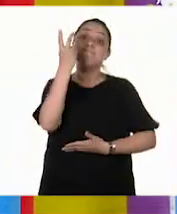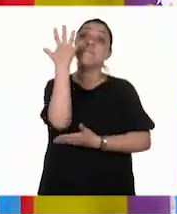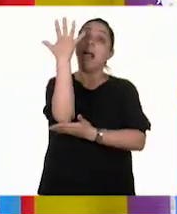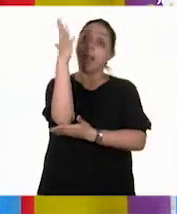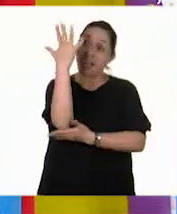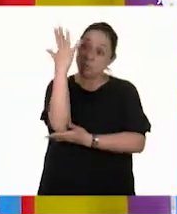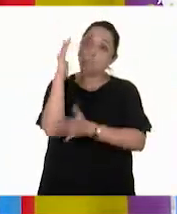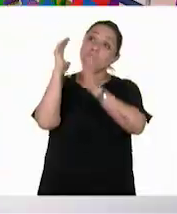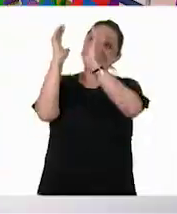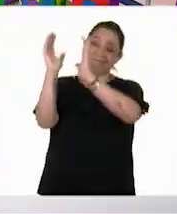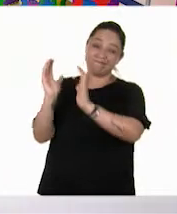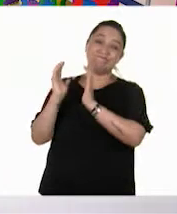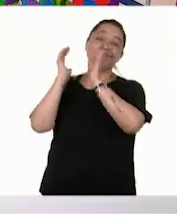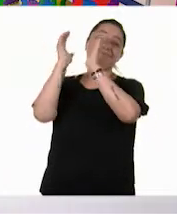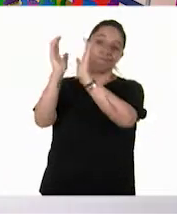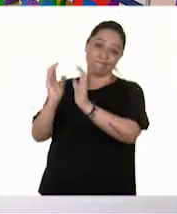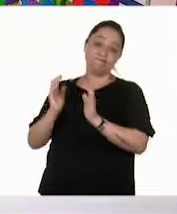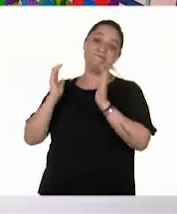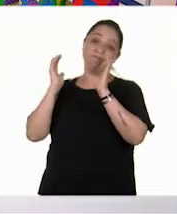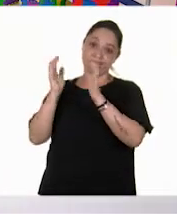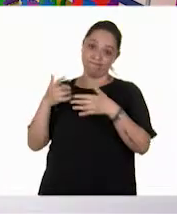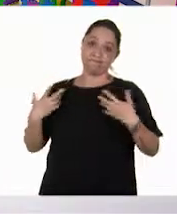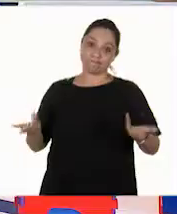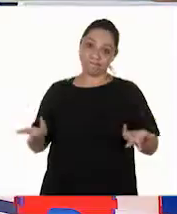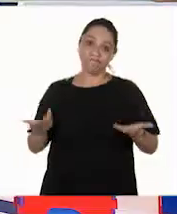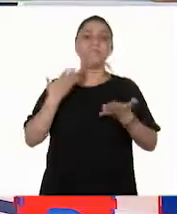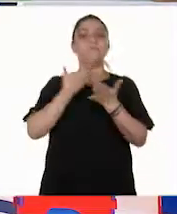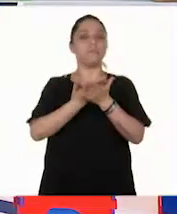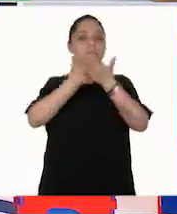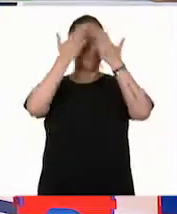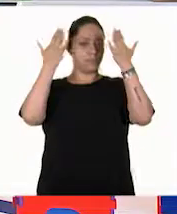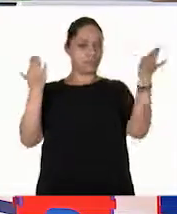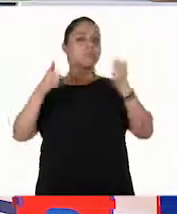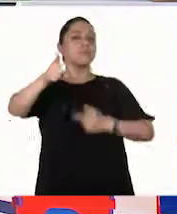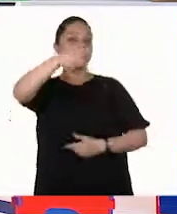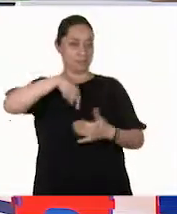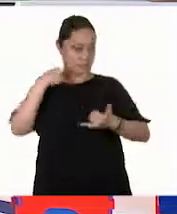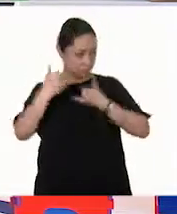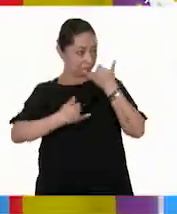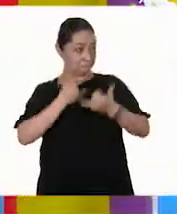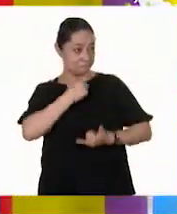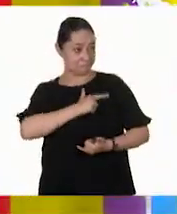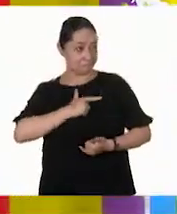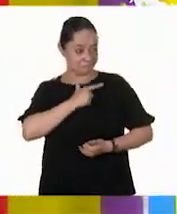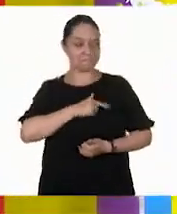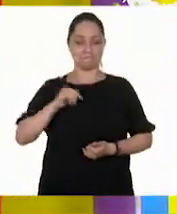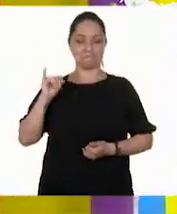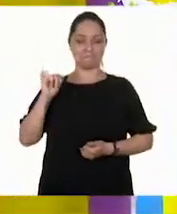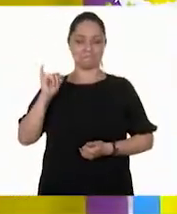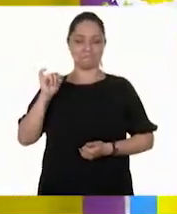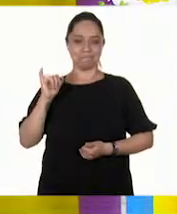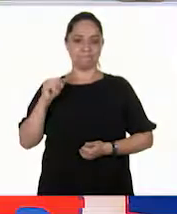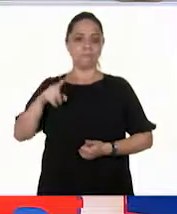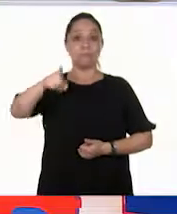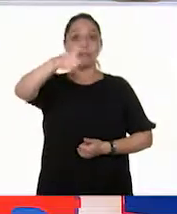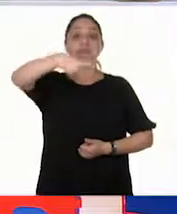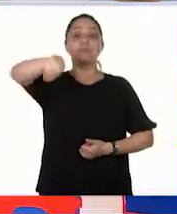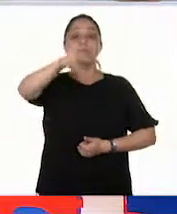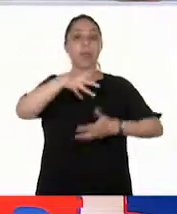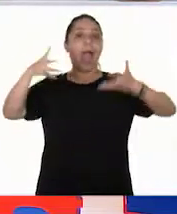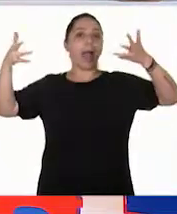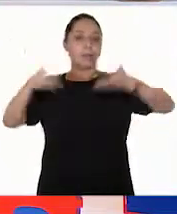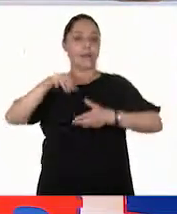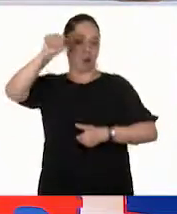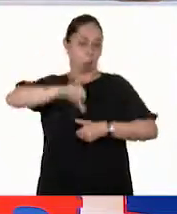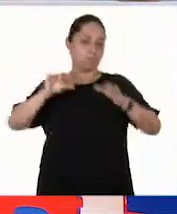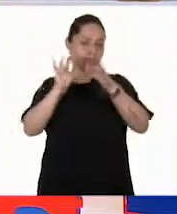árboles. Tenemos que cuidarlos. Ahora, ¿qué les parece si hacemos un juego? ¿Te gustaría jugar, Pepe? Van a tener que poner en práctica todo